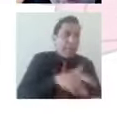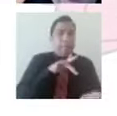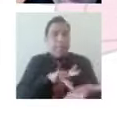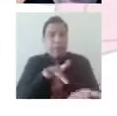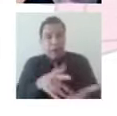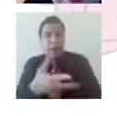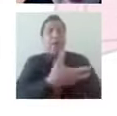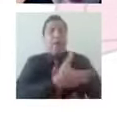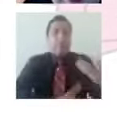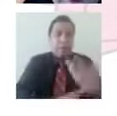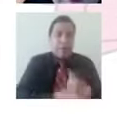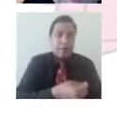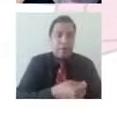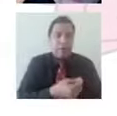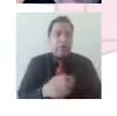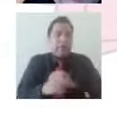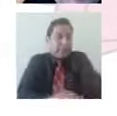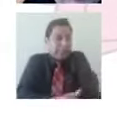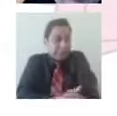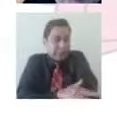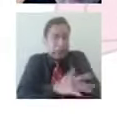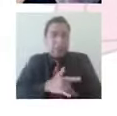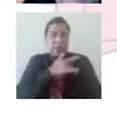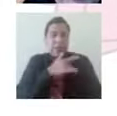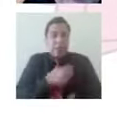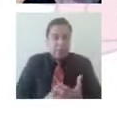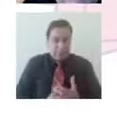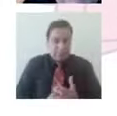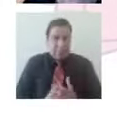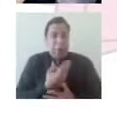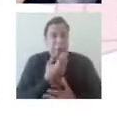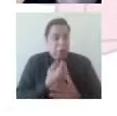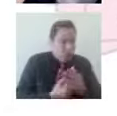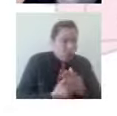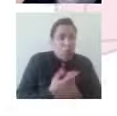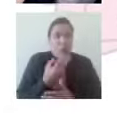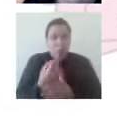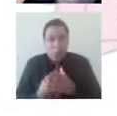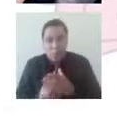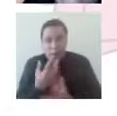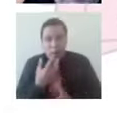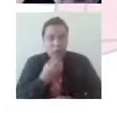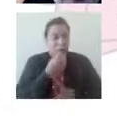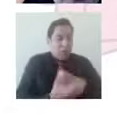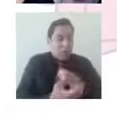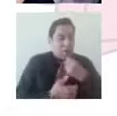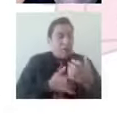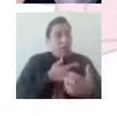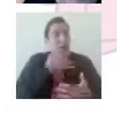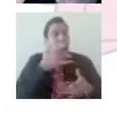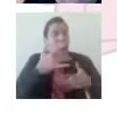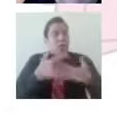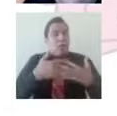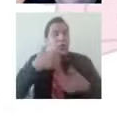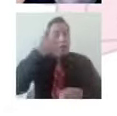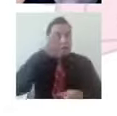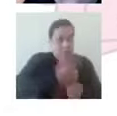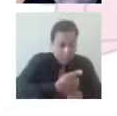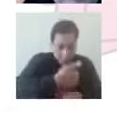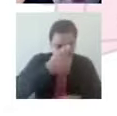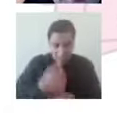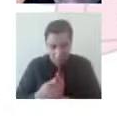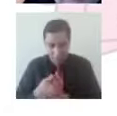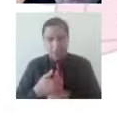amado, etcétera. Y entonces para ello necesitamos como ir identificando que este grupo, este